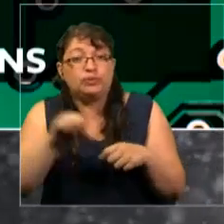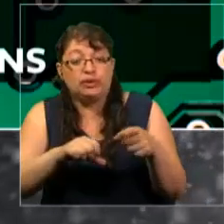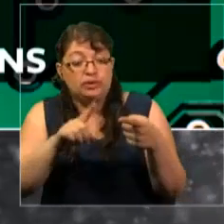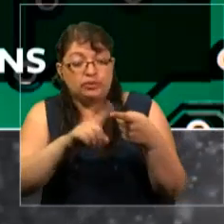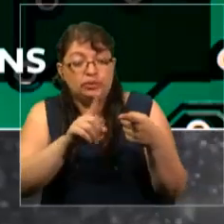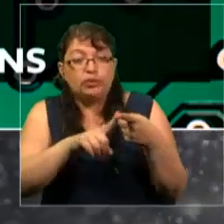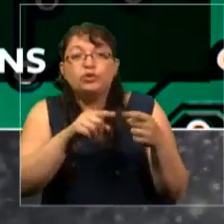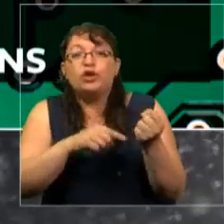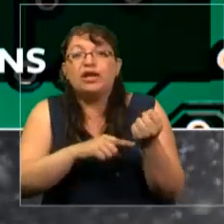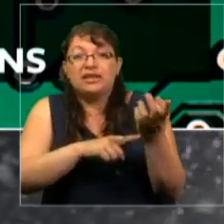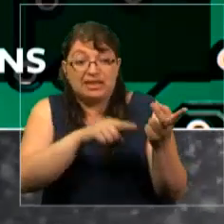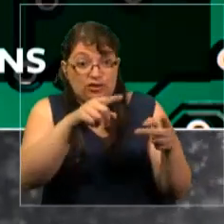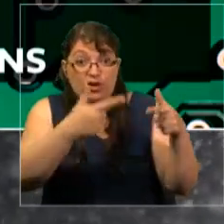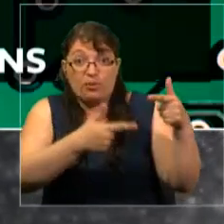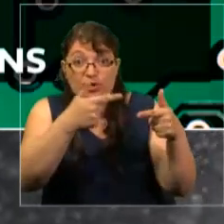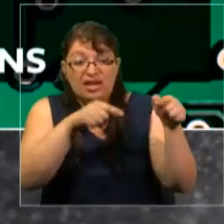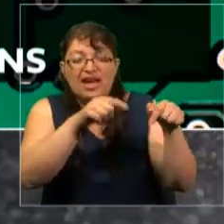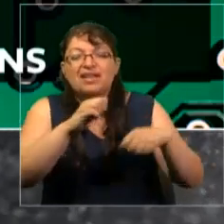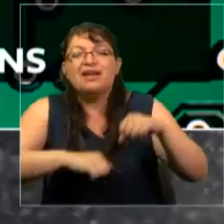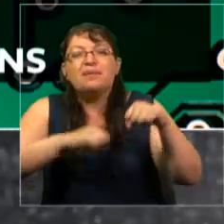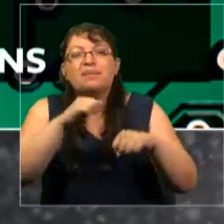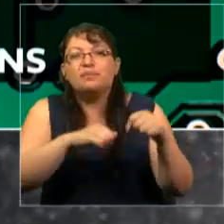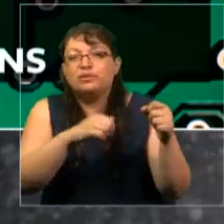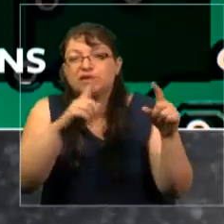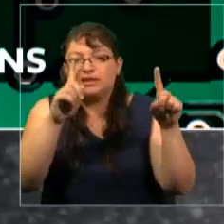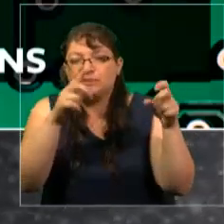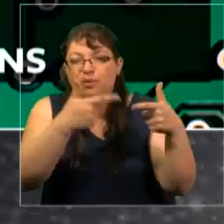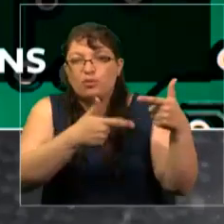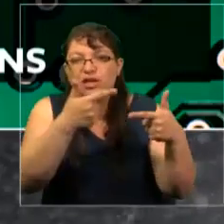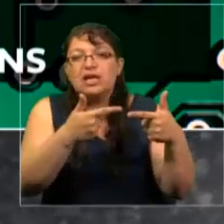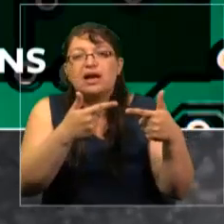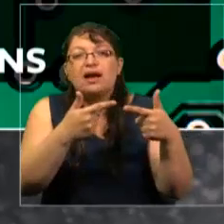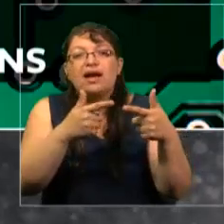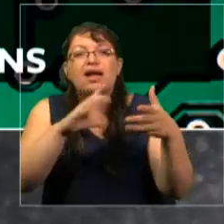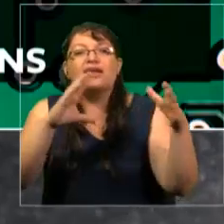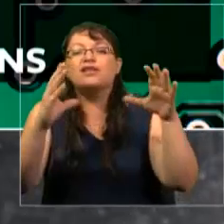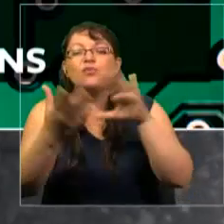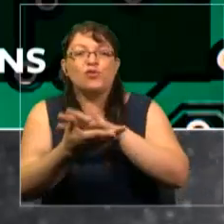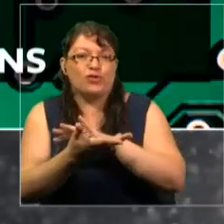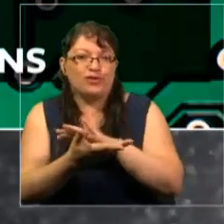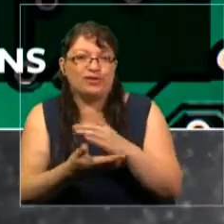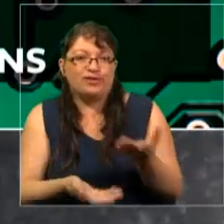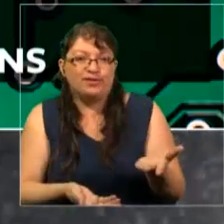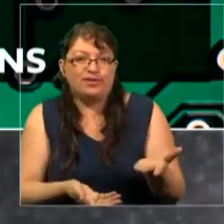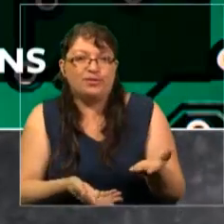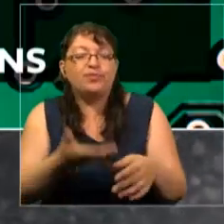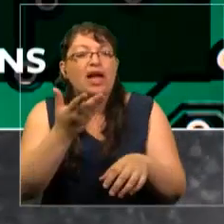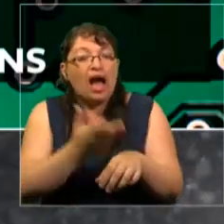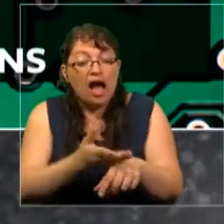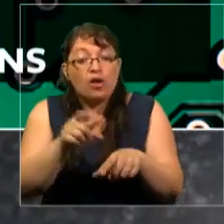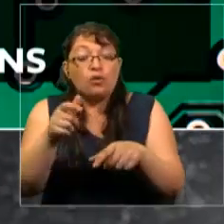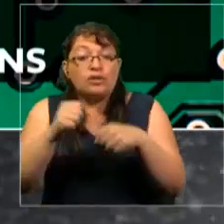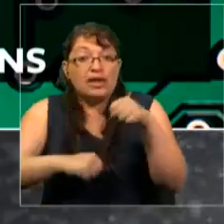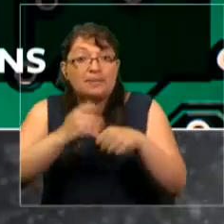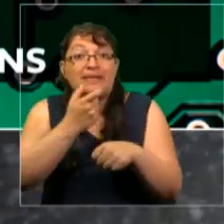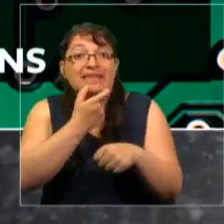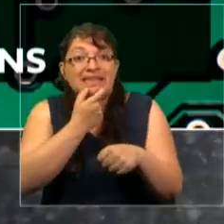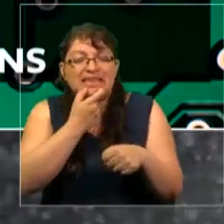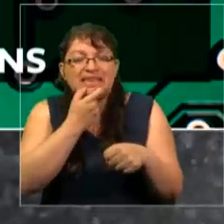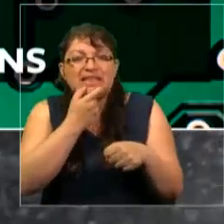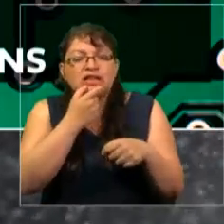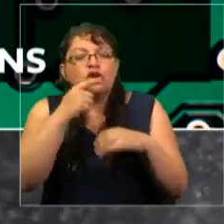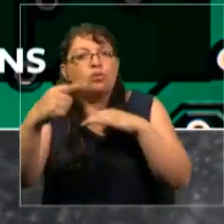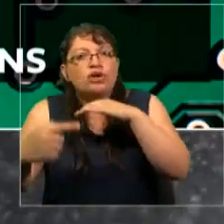tecnología política, esta industria es internacional. Hay una empresa británica interfiriendo todas nuestras